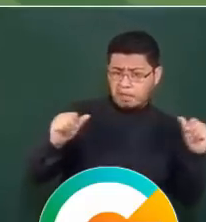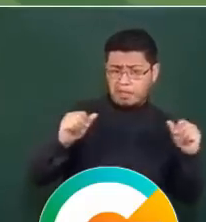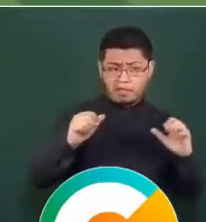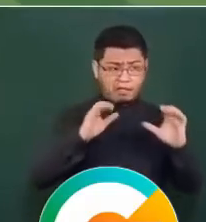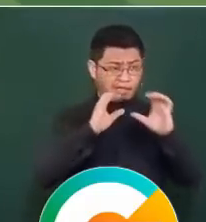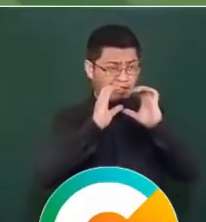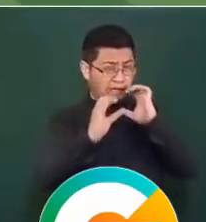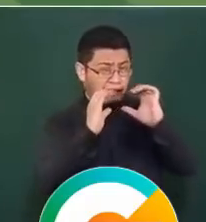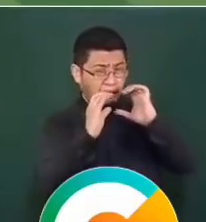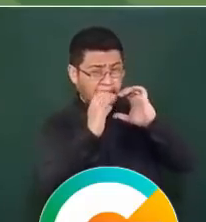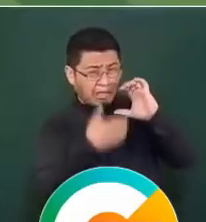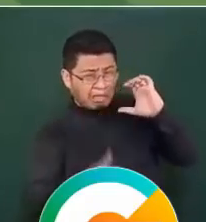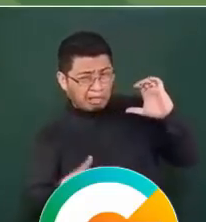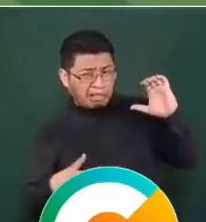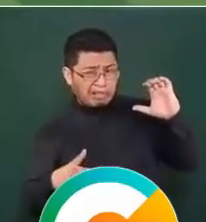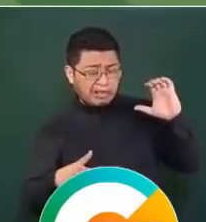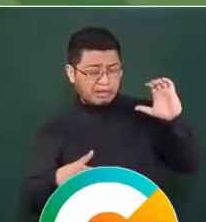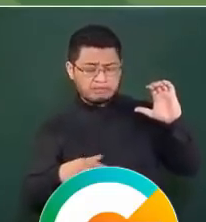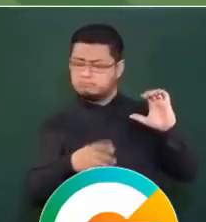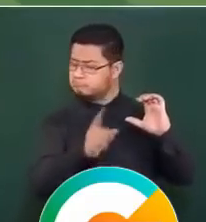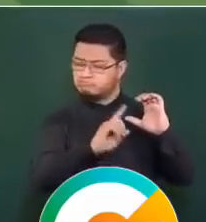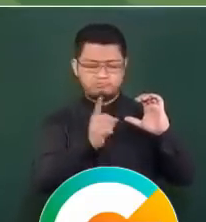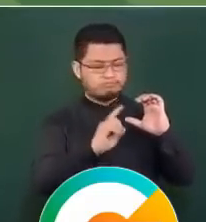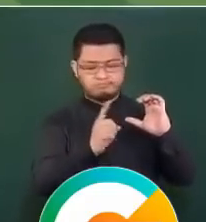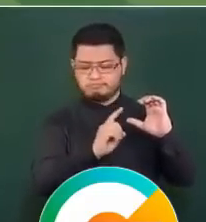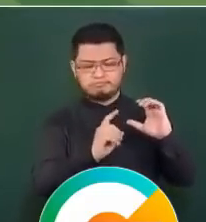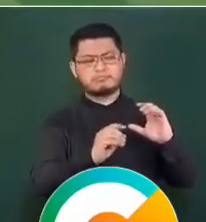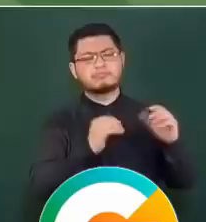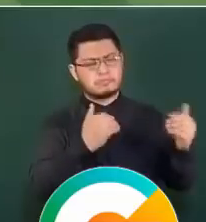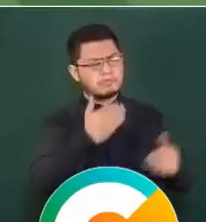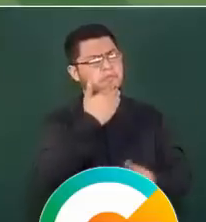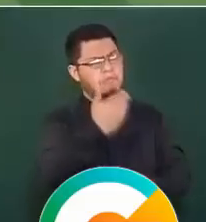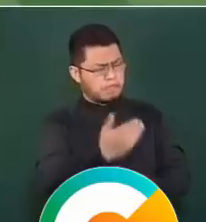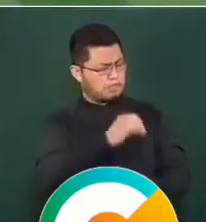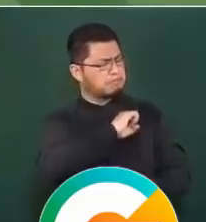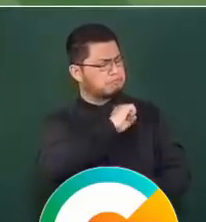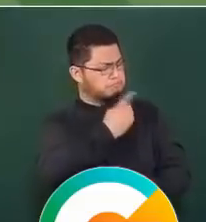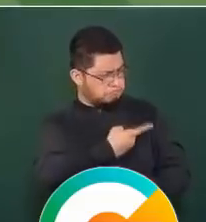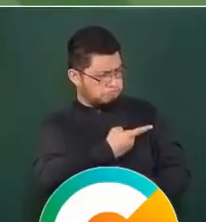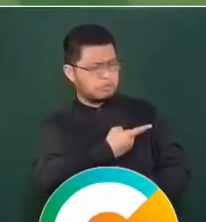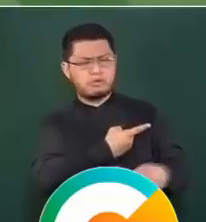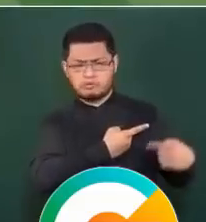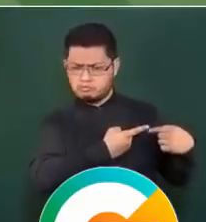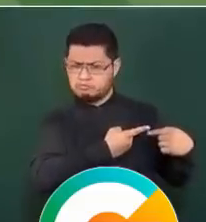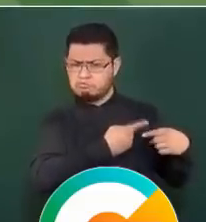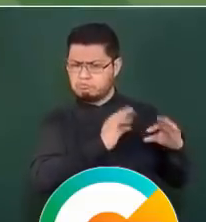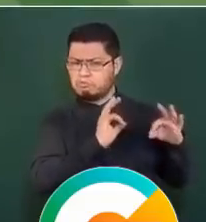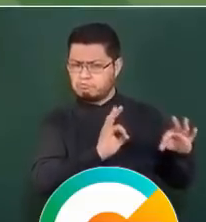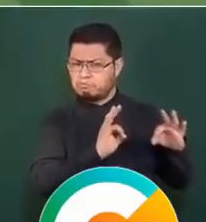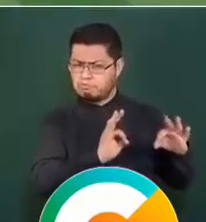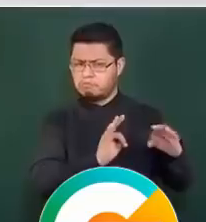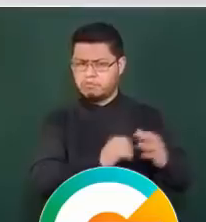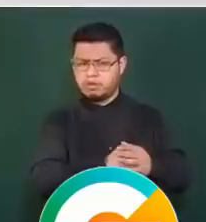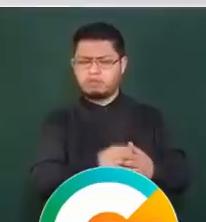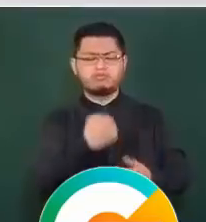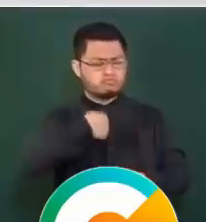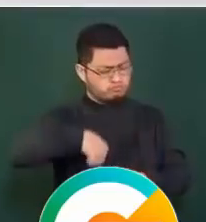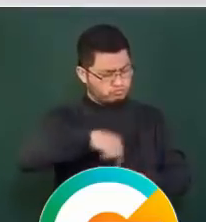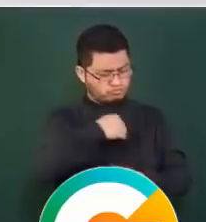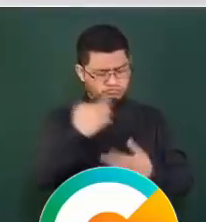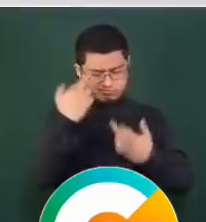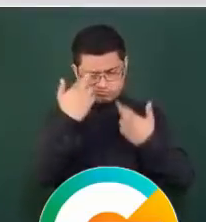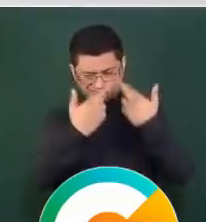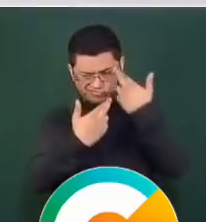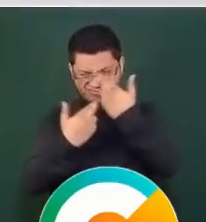está en buen estado de salud y estamos revisando